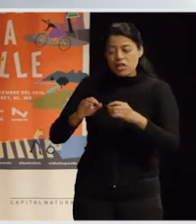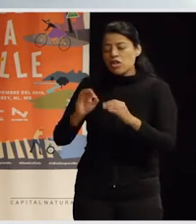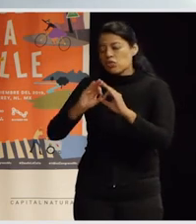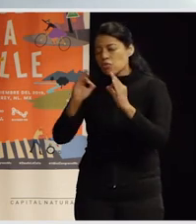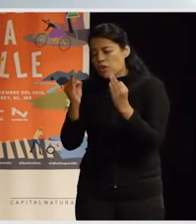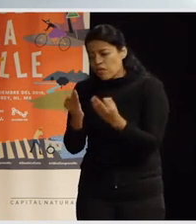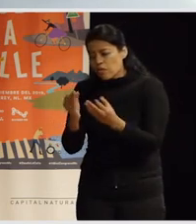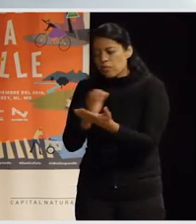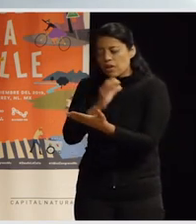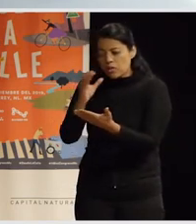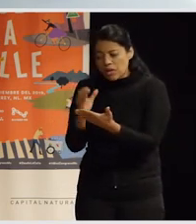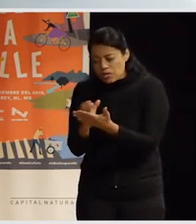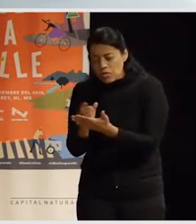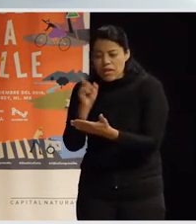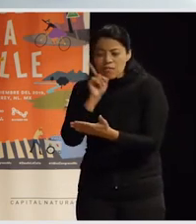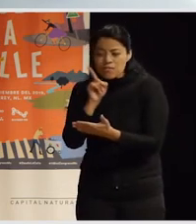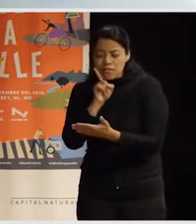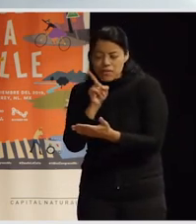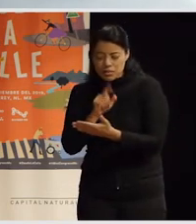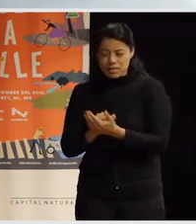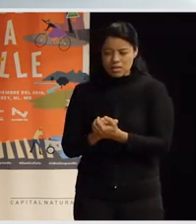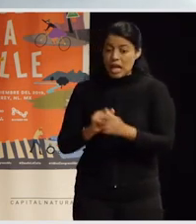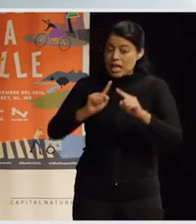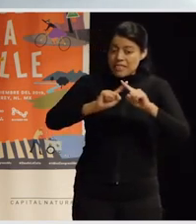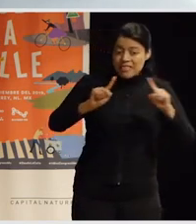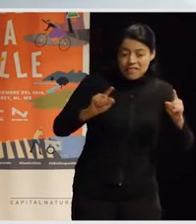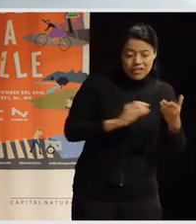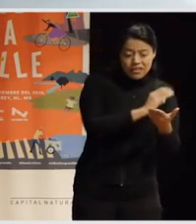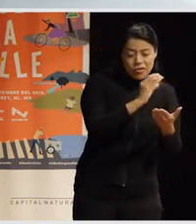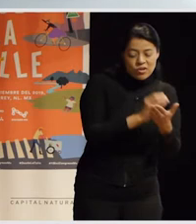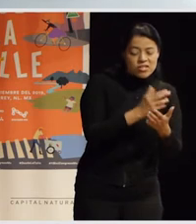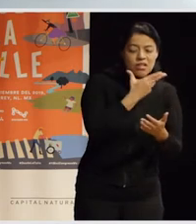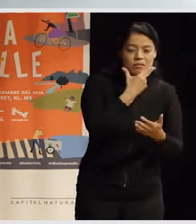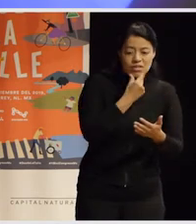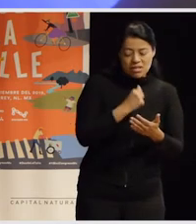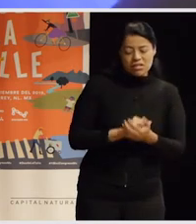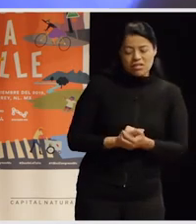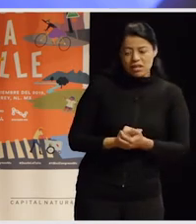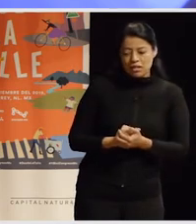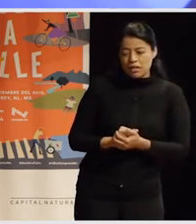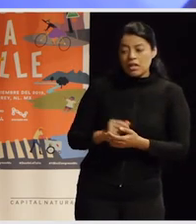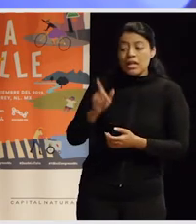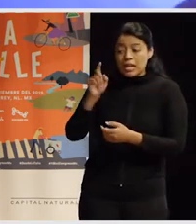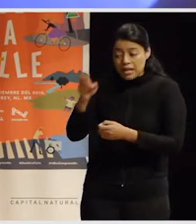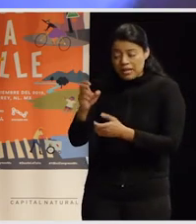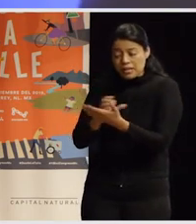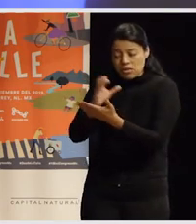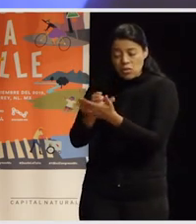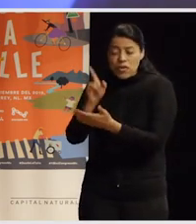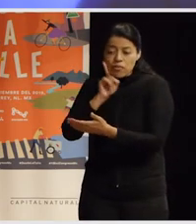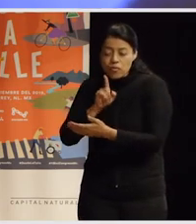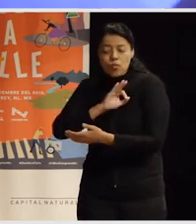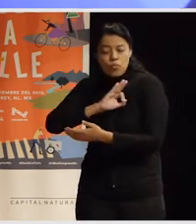feminista y ciudad ecologista, o porque es el modelo que creemos que puede ofrecer una